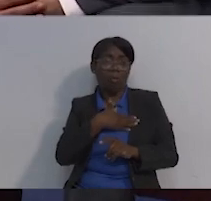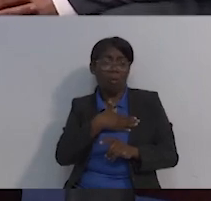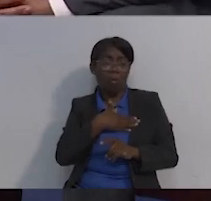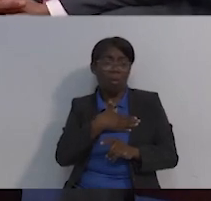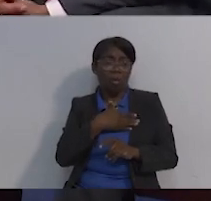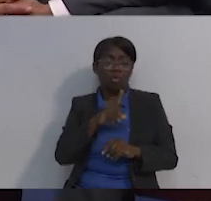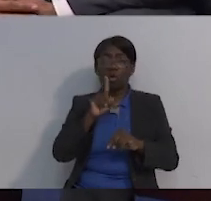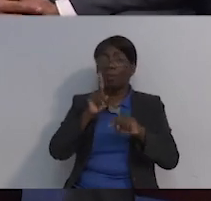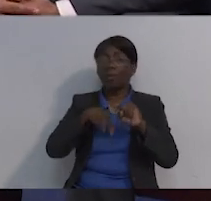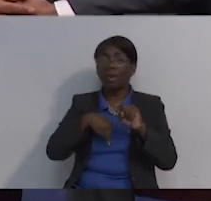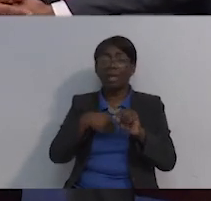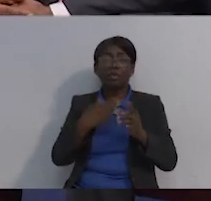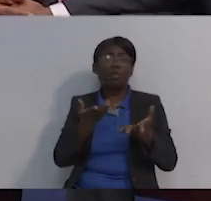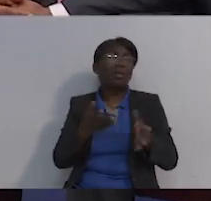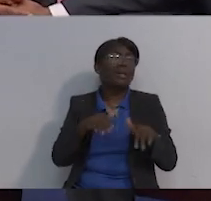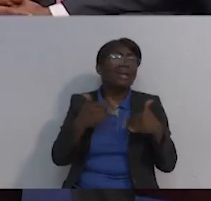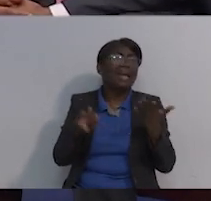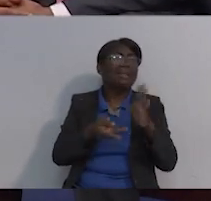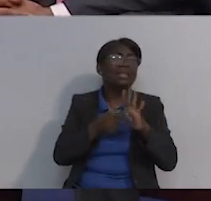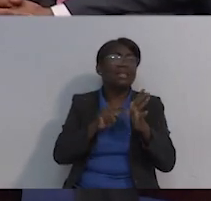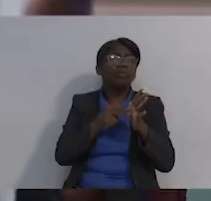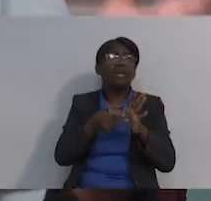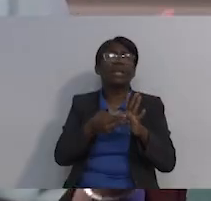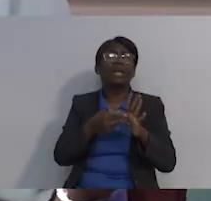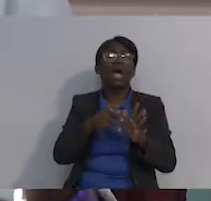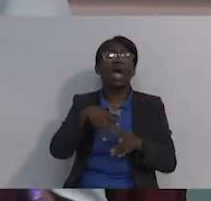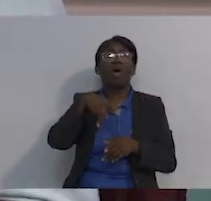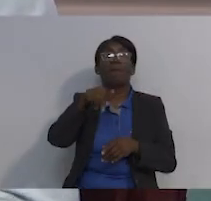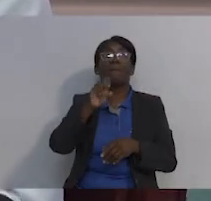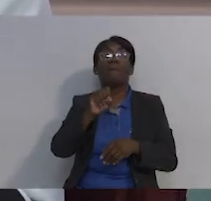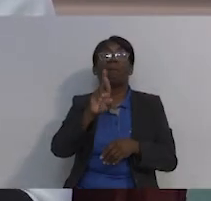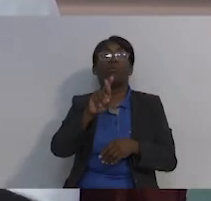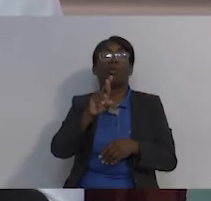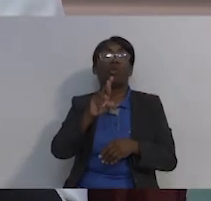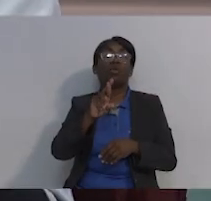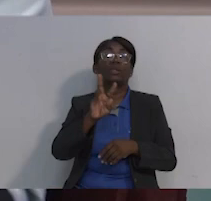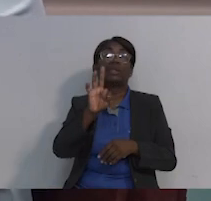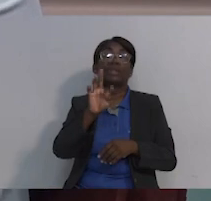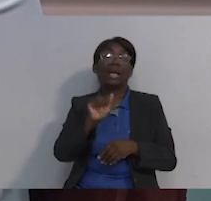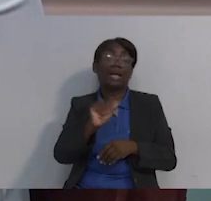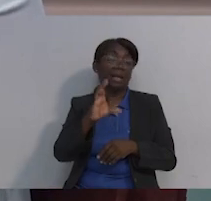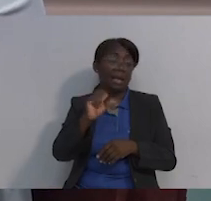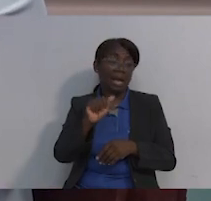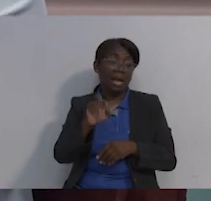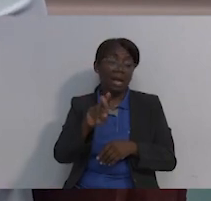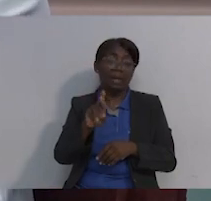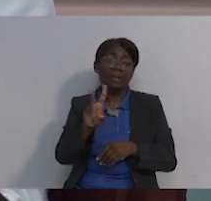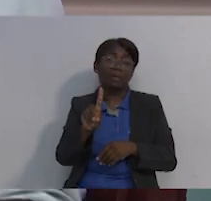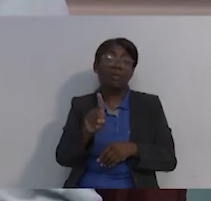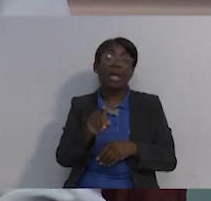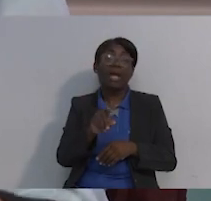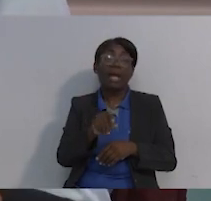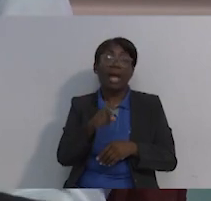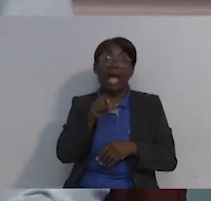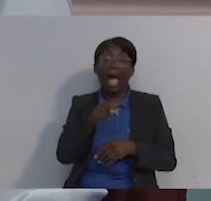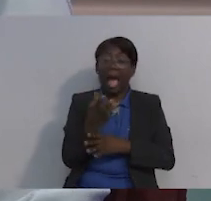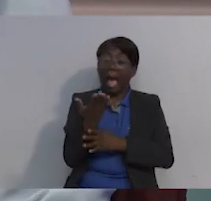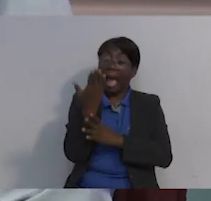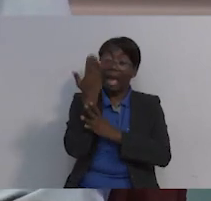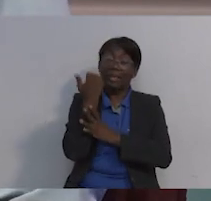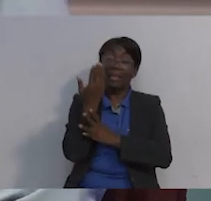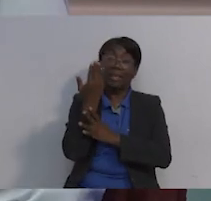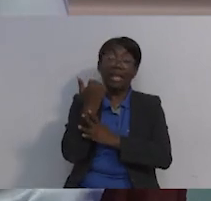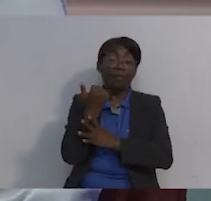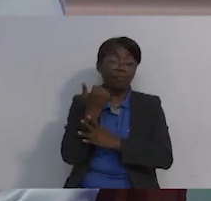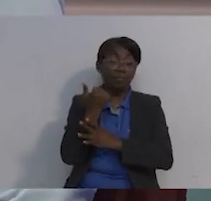cosa que... En los tiempos de antes, a uno le ponían la quimioterapia por la vena. Y la quimioterapia es un factor